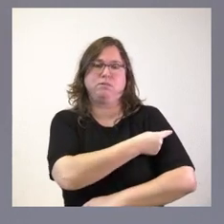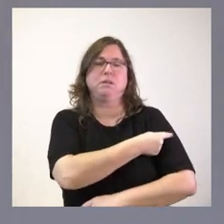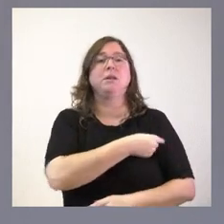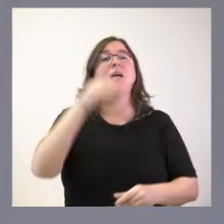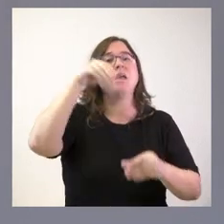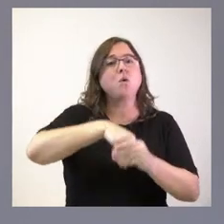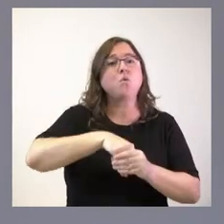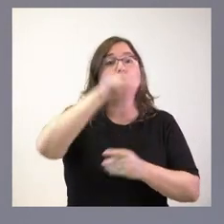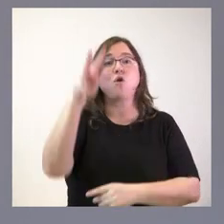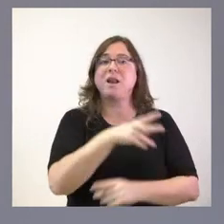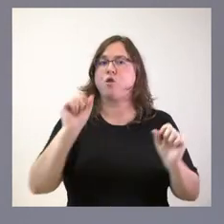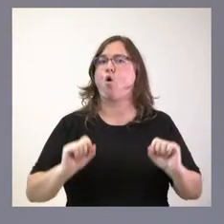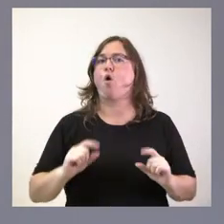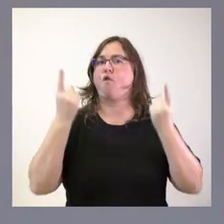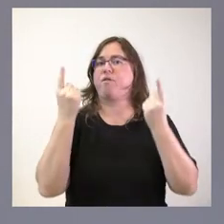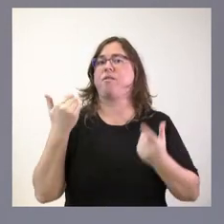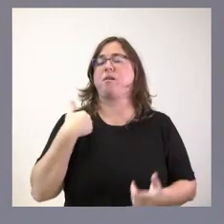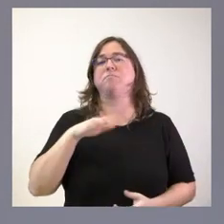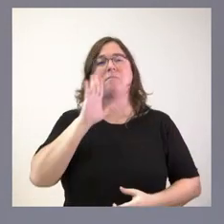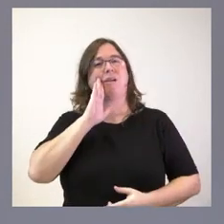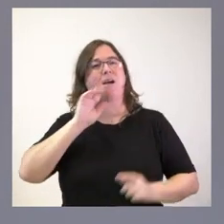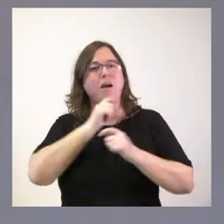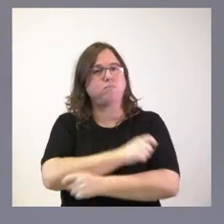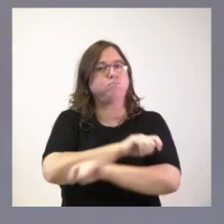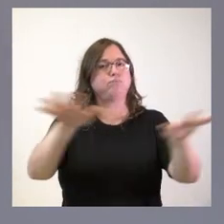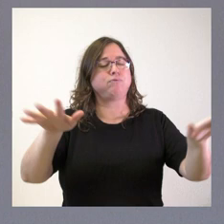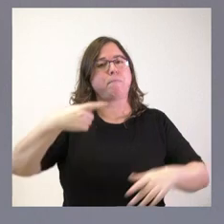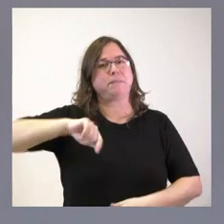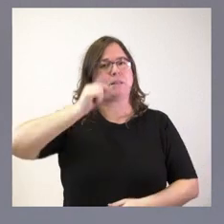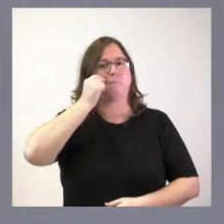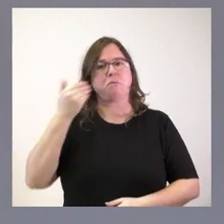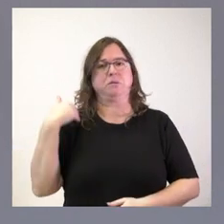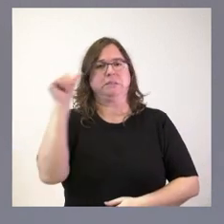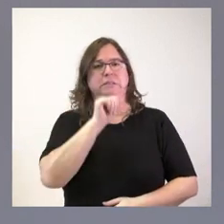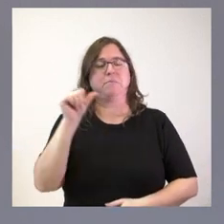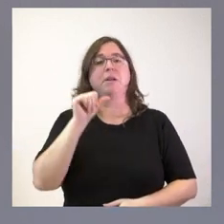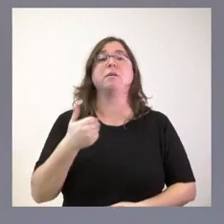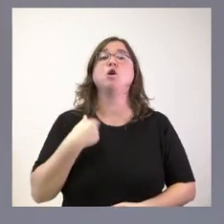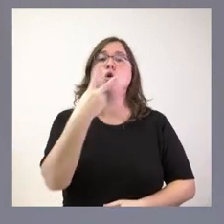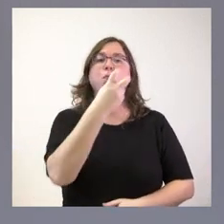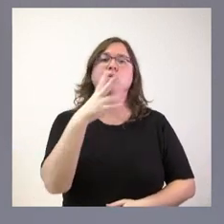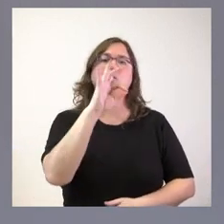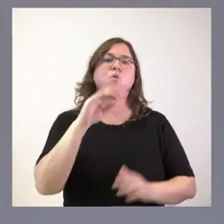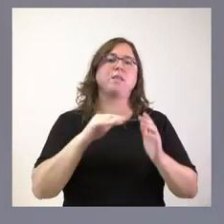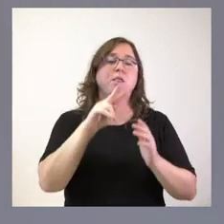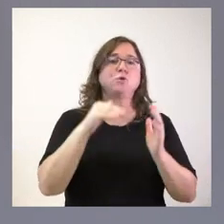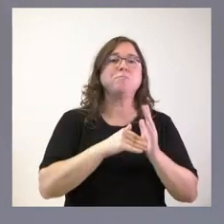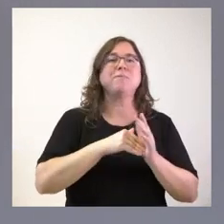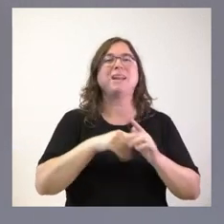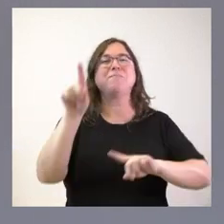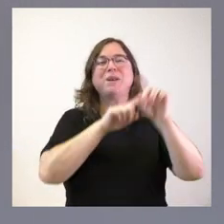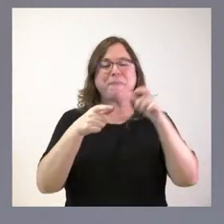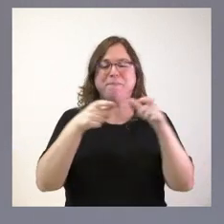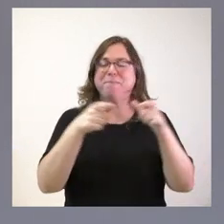incluye dentro del calendario oficial de vacunación en los términos que anunció el presidente esta semana. 242.000 euros para resolver incidencias en las tarjetas